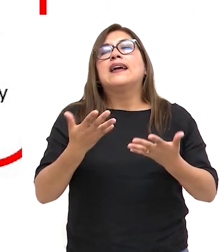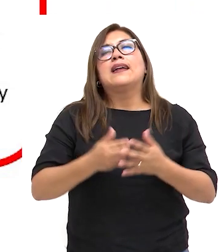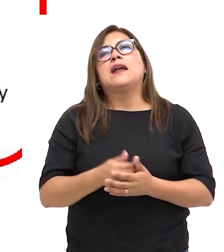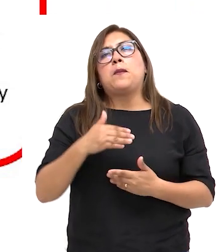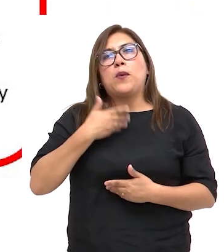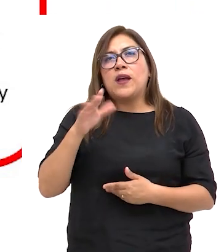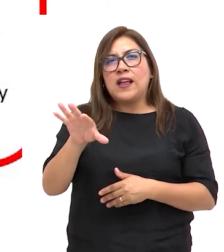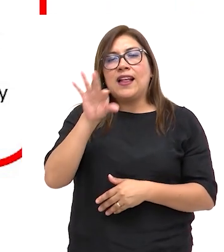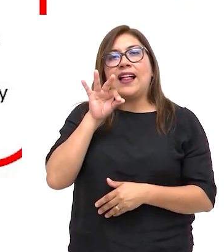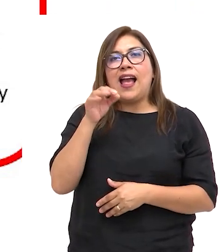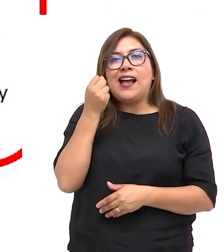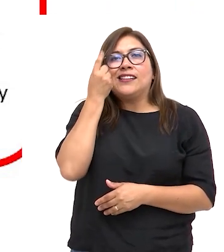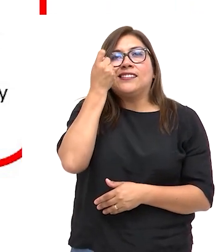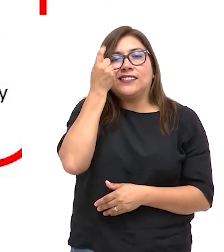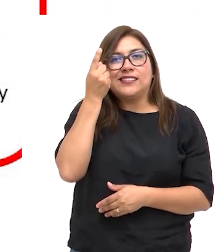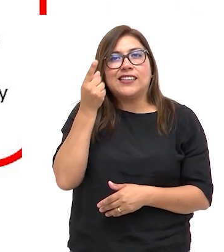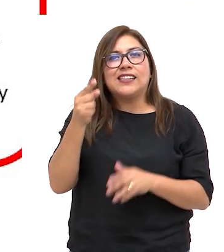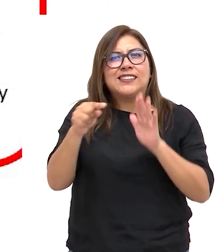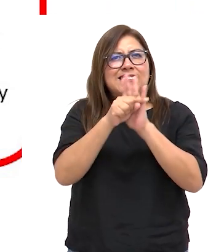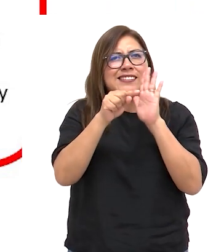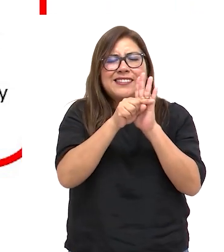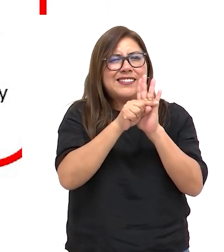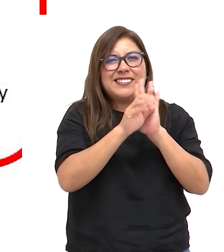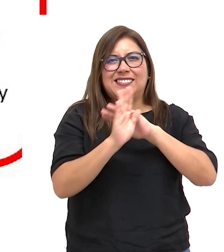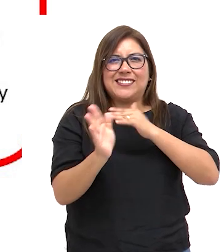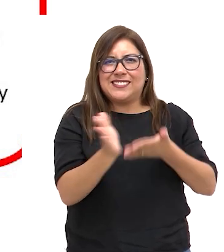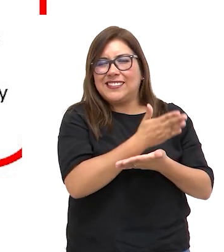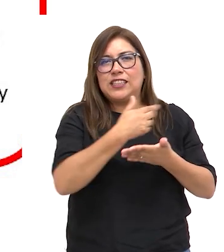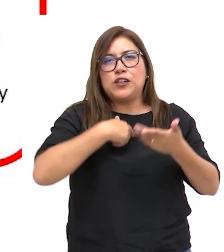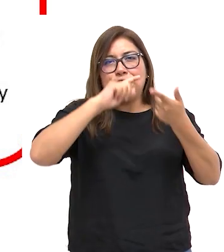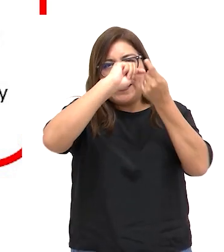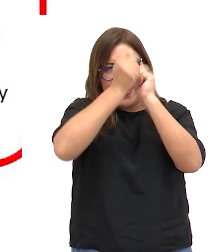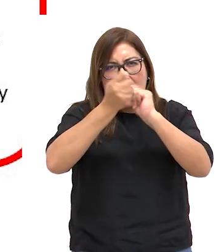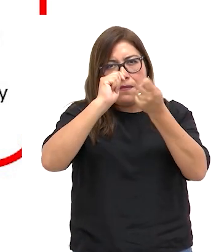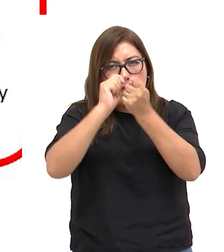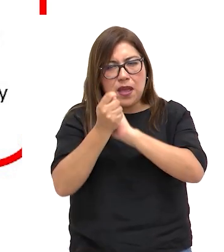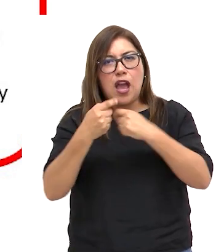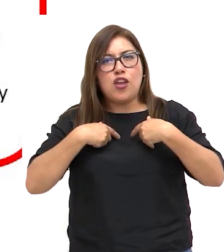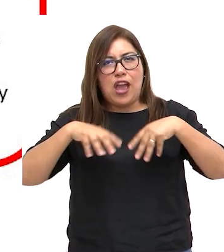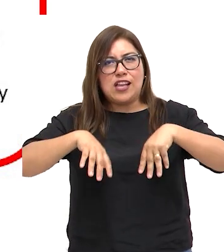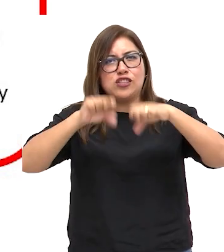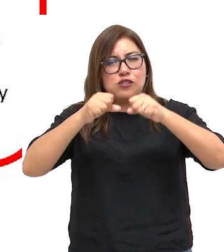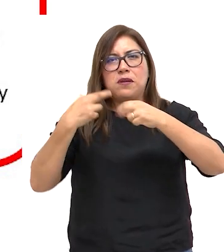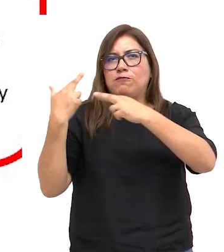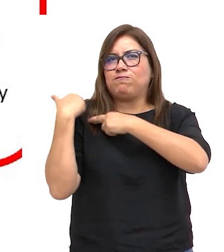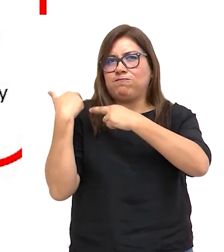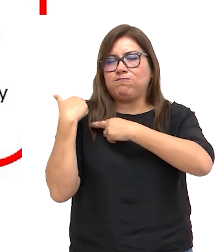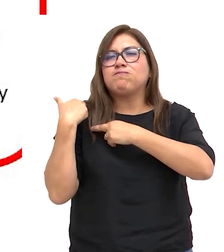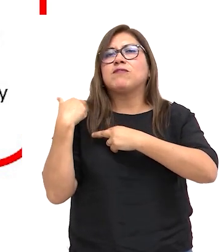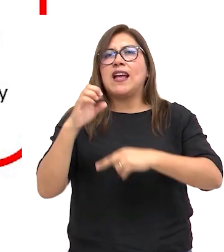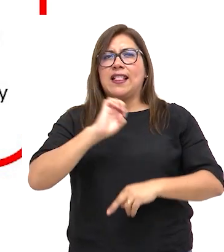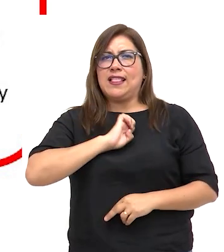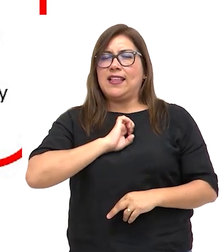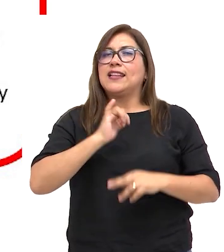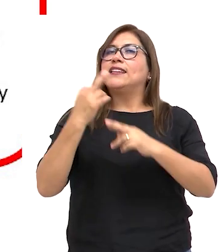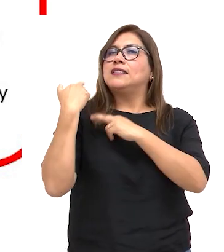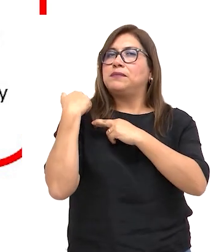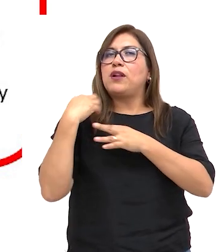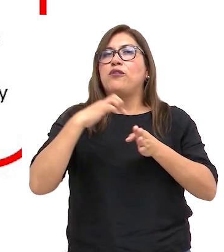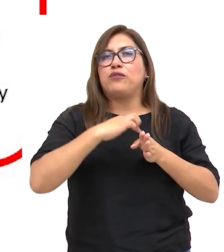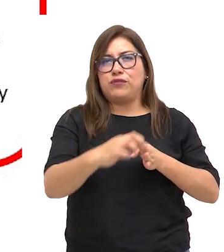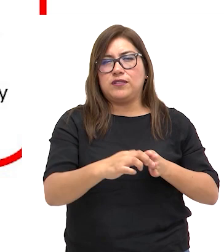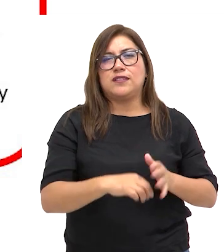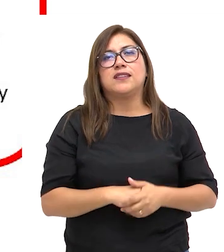es identificar estas creencias negativas para modificarlas y asumir el compromiso ético y la